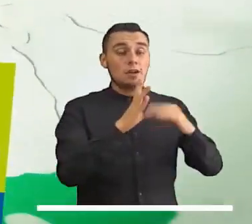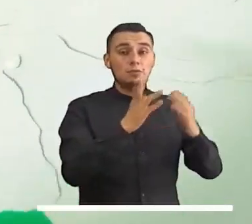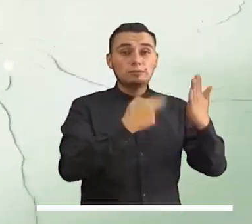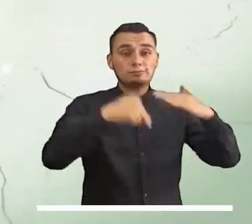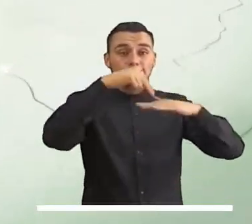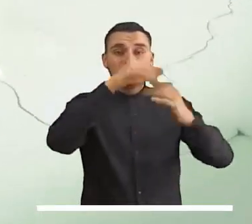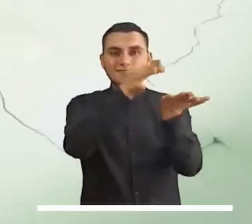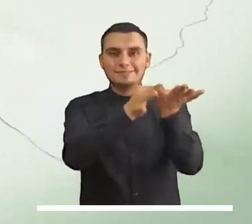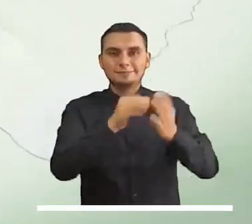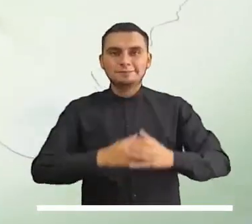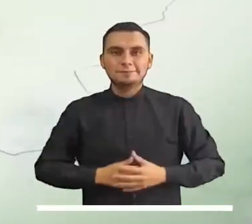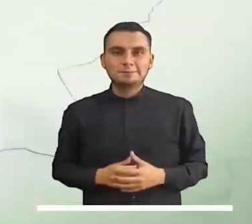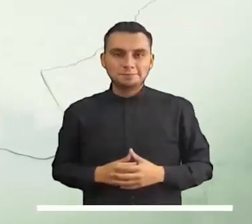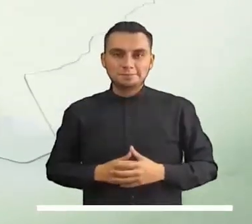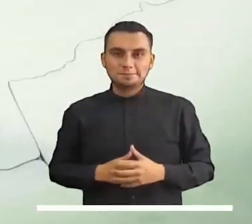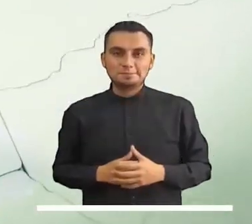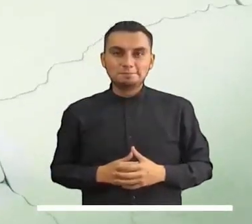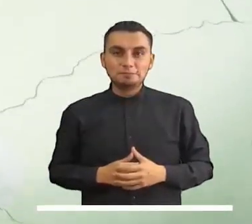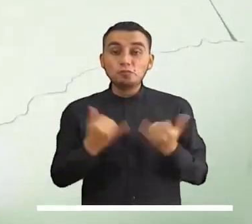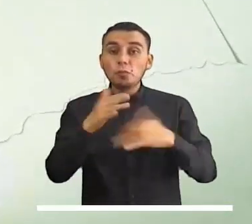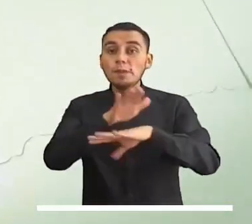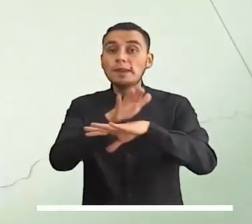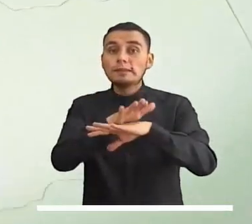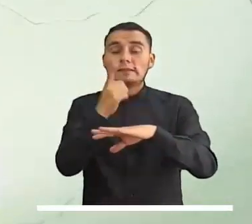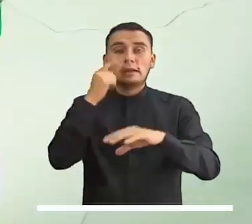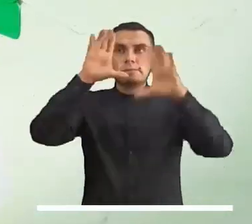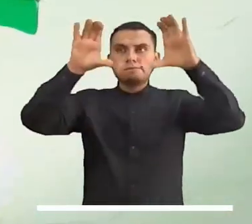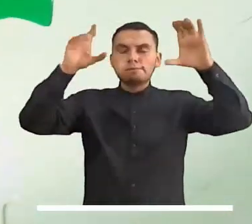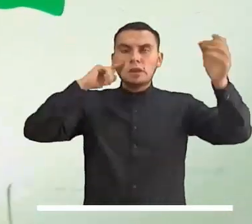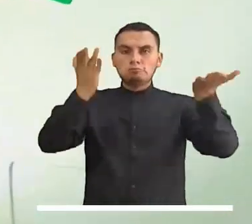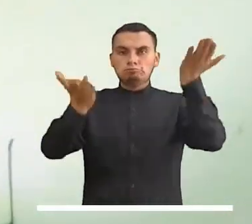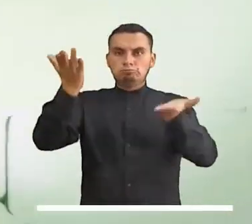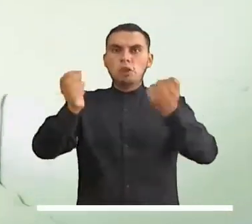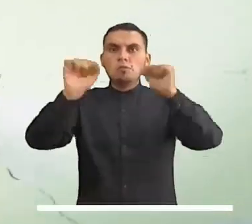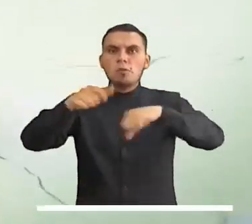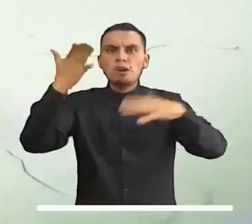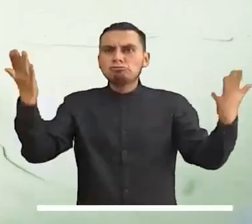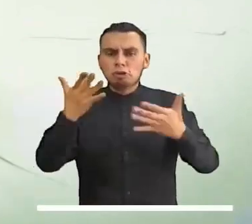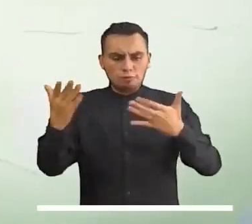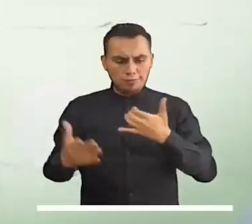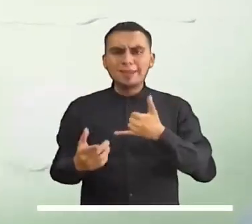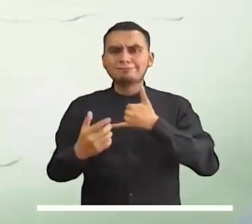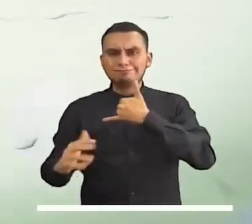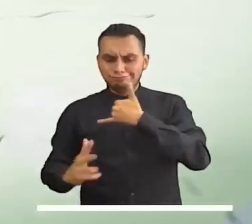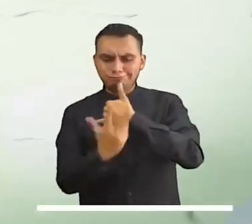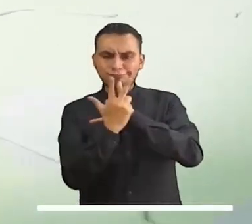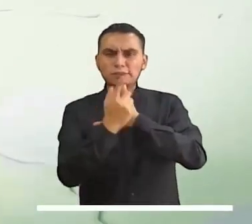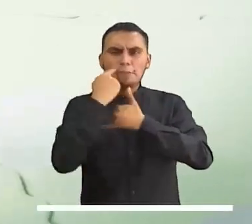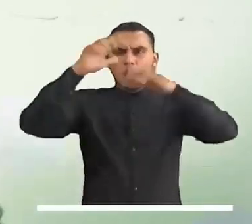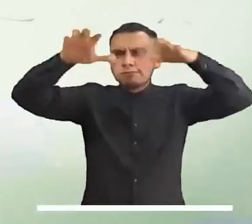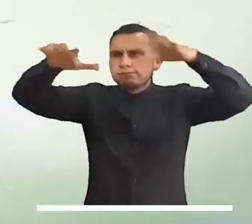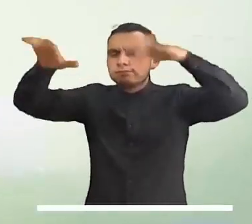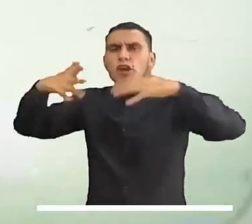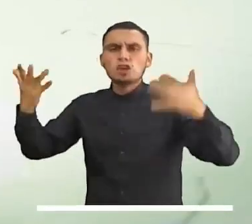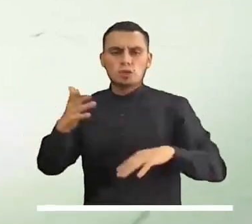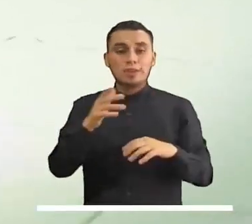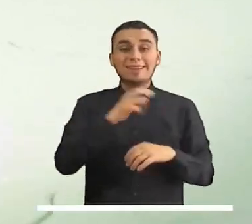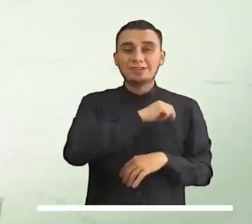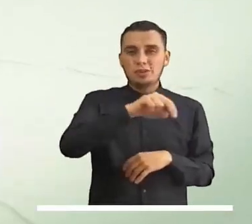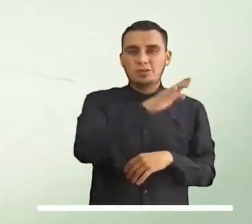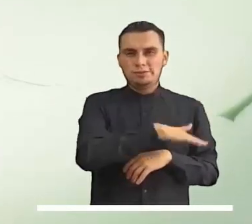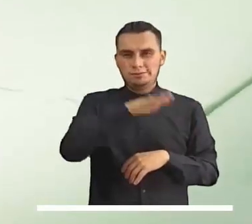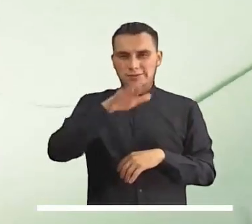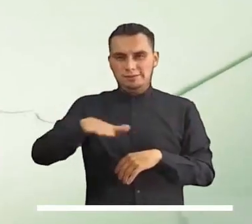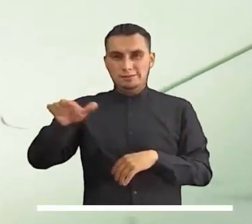Cauca, Cauca y centro de Nariño. Tarde semi nublada se estima en nuestra región andina, donde además podrían activarse lluvias en el